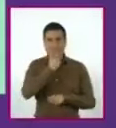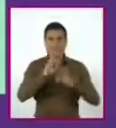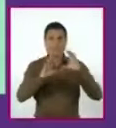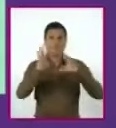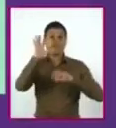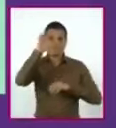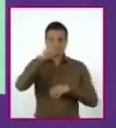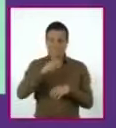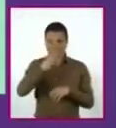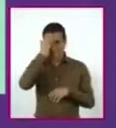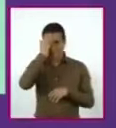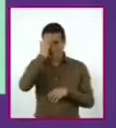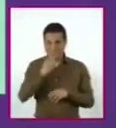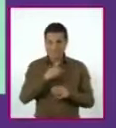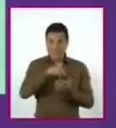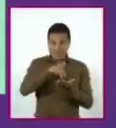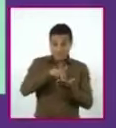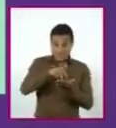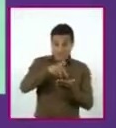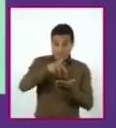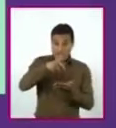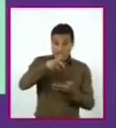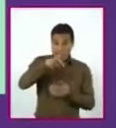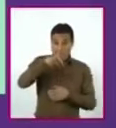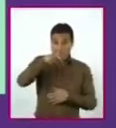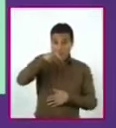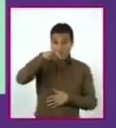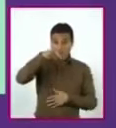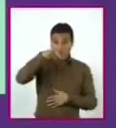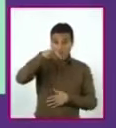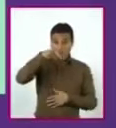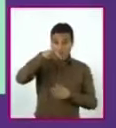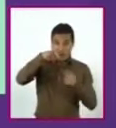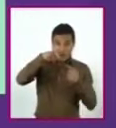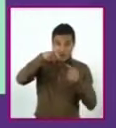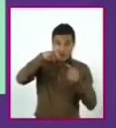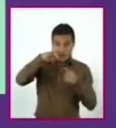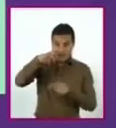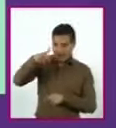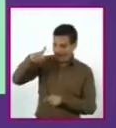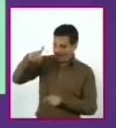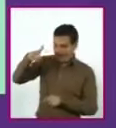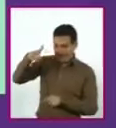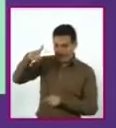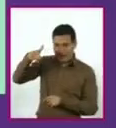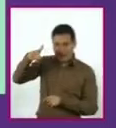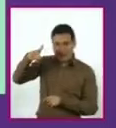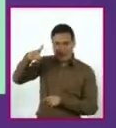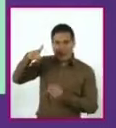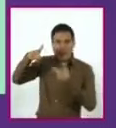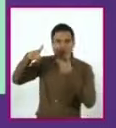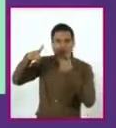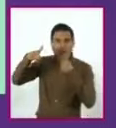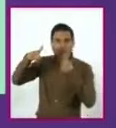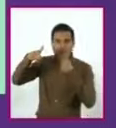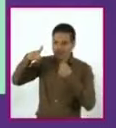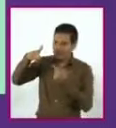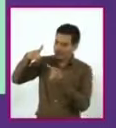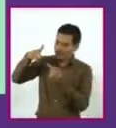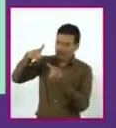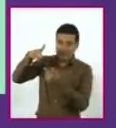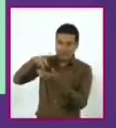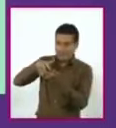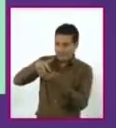suspendido en el aire al saltar? ¿Qué pasa en el momento en el que el basquetbolista queda suspendido